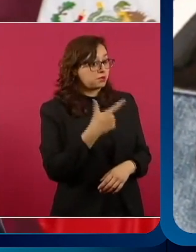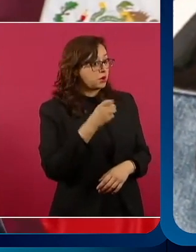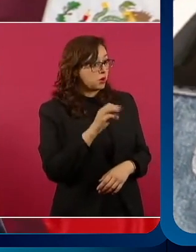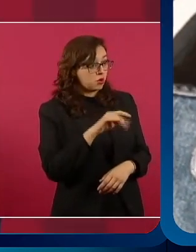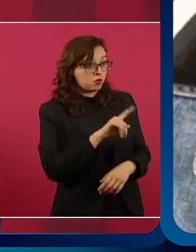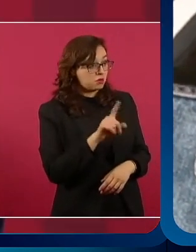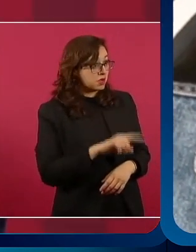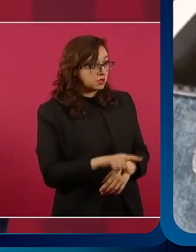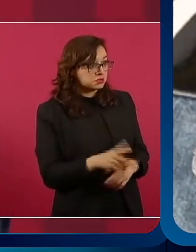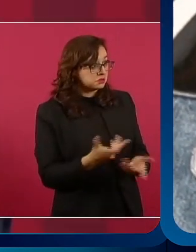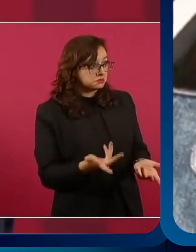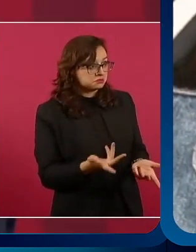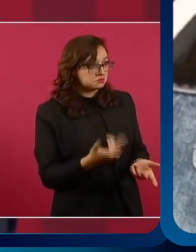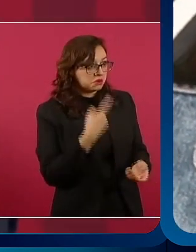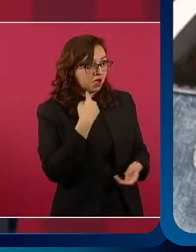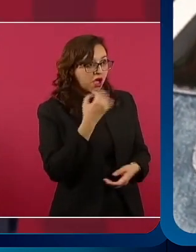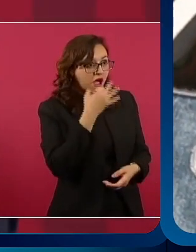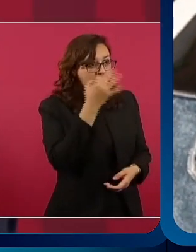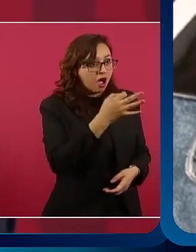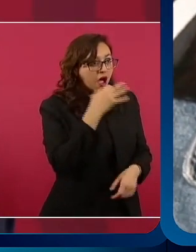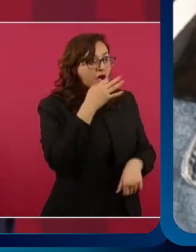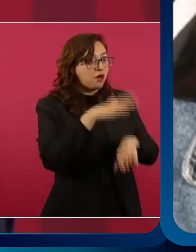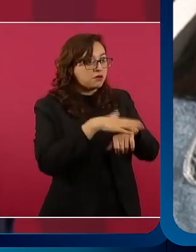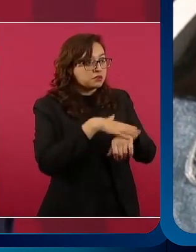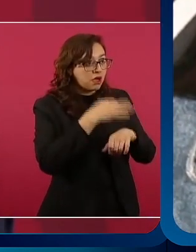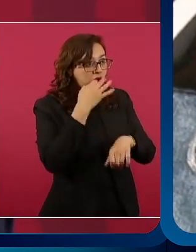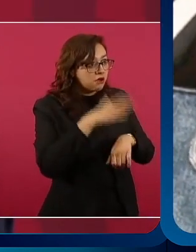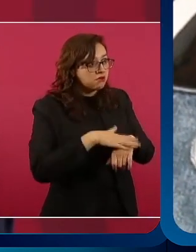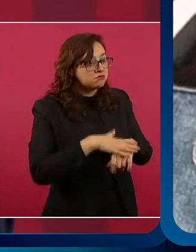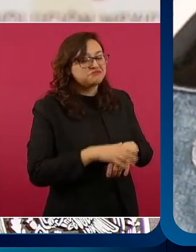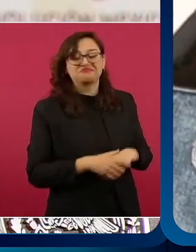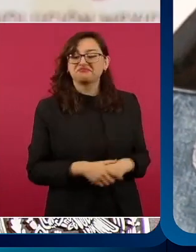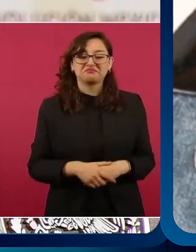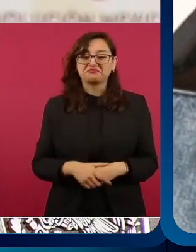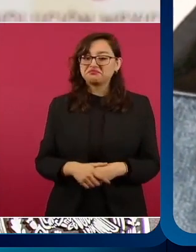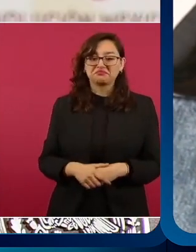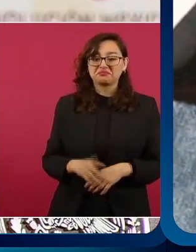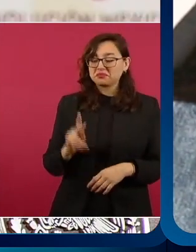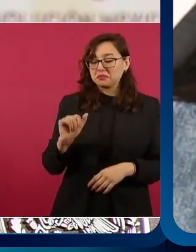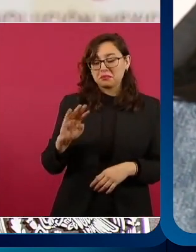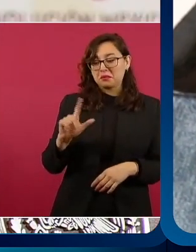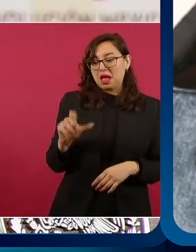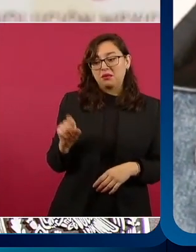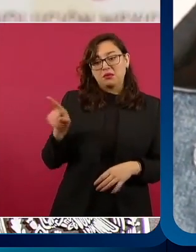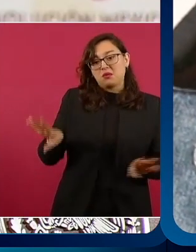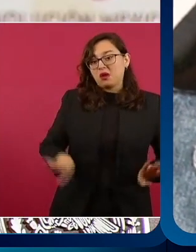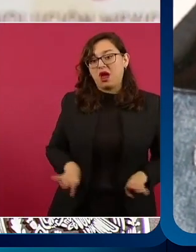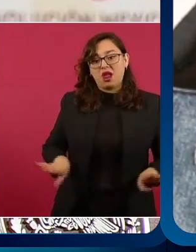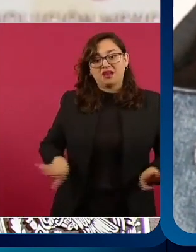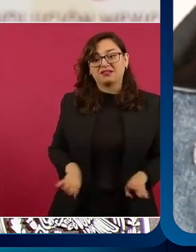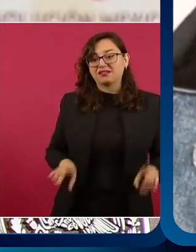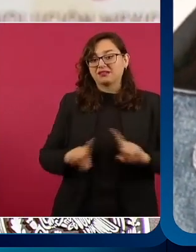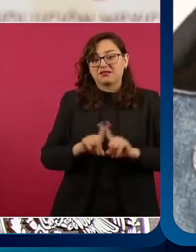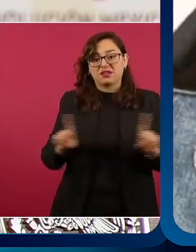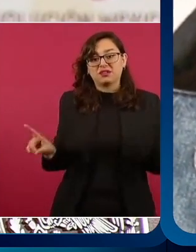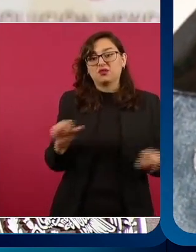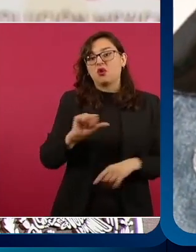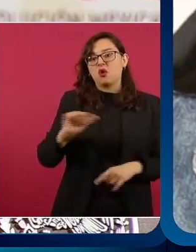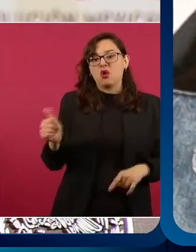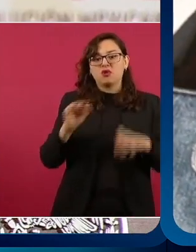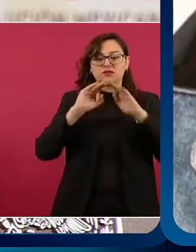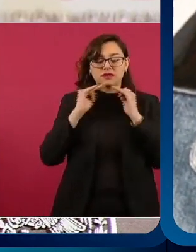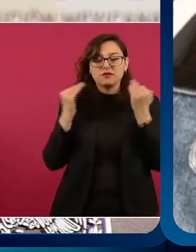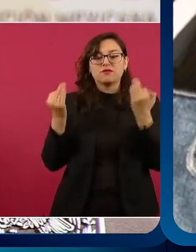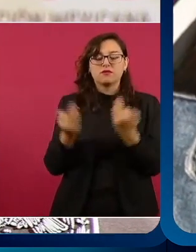salvaguardar, cuidar la justicia en nuestro país, han hecho un negocio. Y bueno, tras la intervención de nuestro amigo